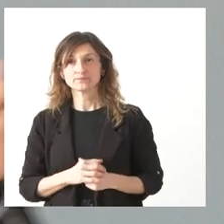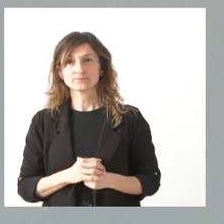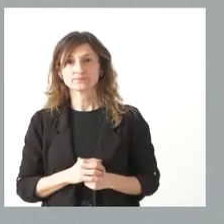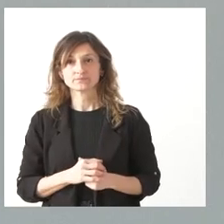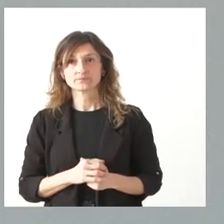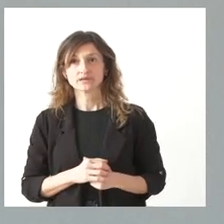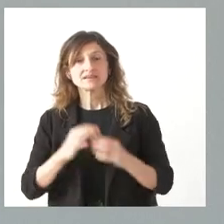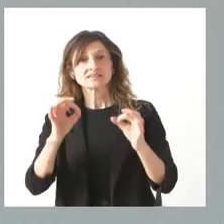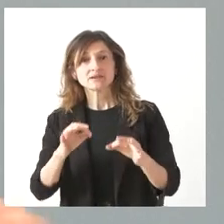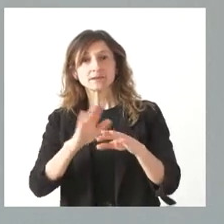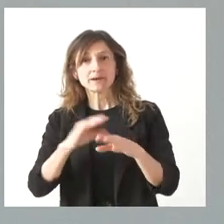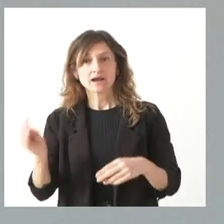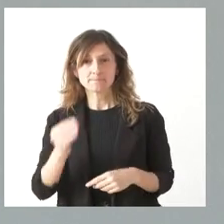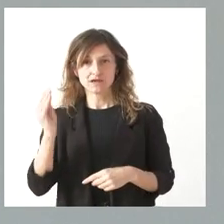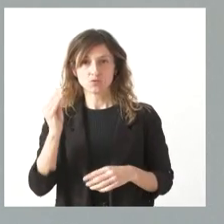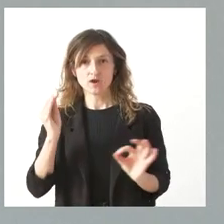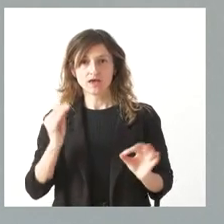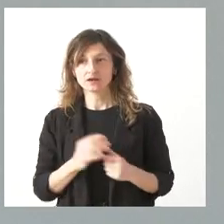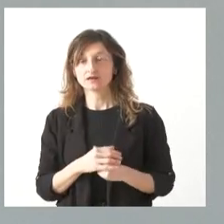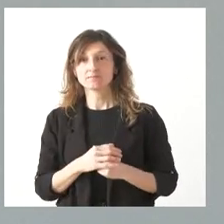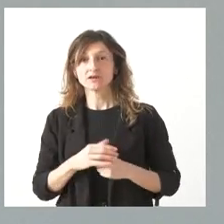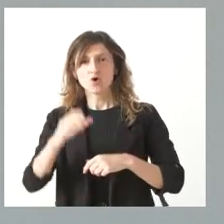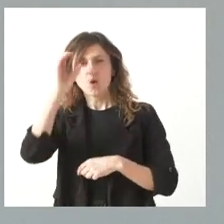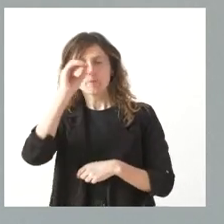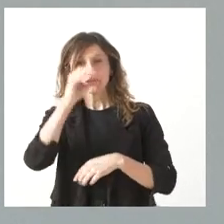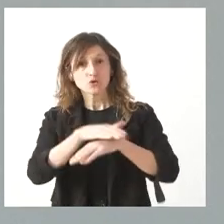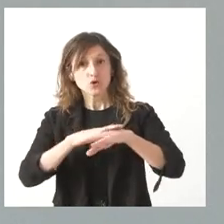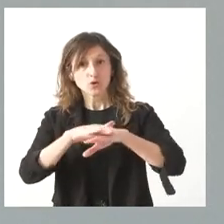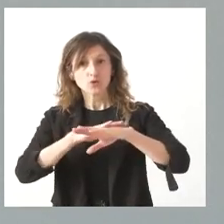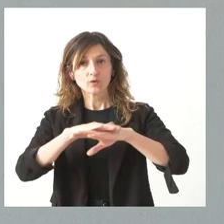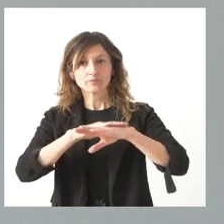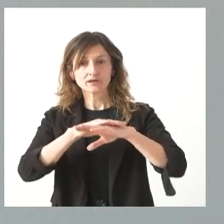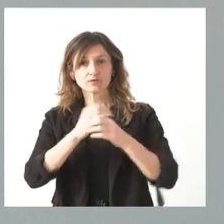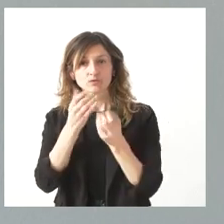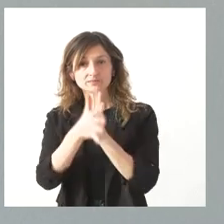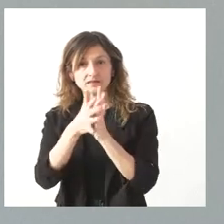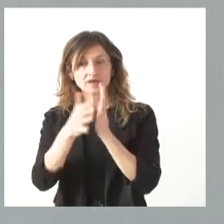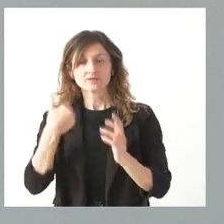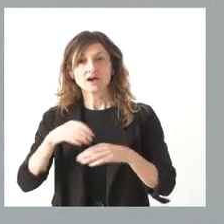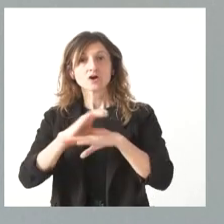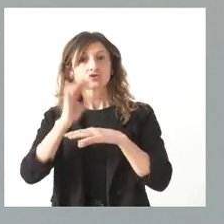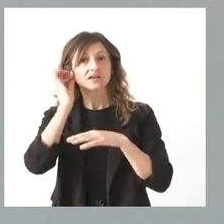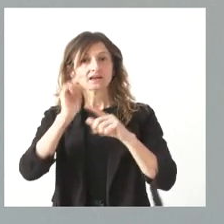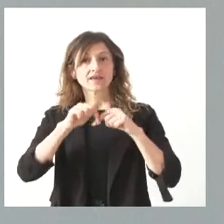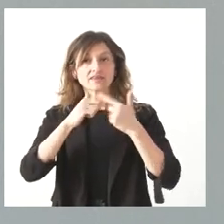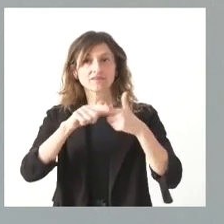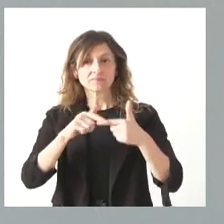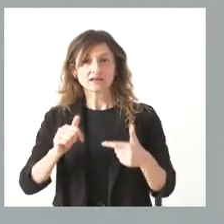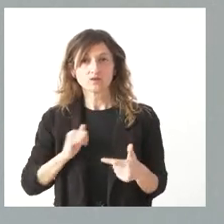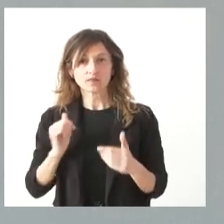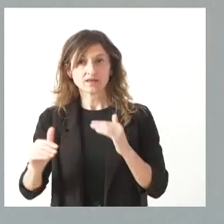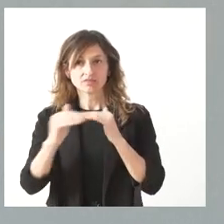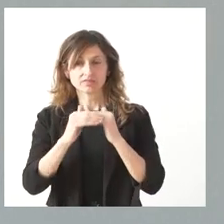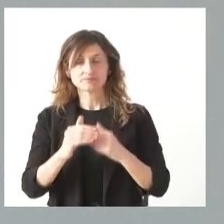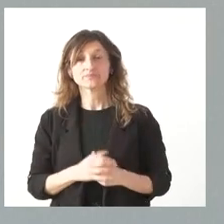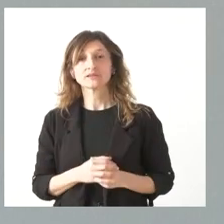mejorar, pero la posición del Gobierno es la que manifestó públicamente la consejera de familia, igualdad de oportunidades,